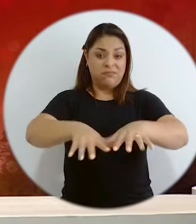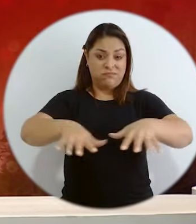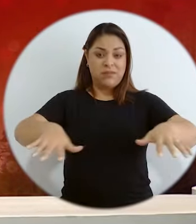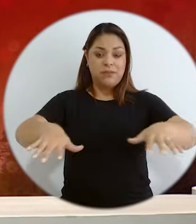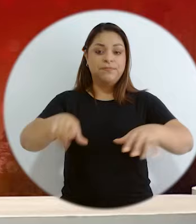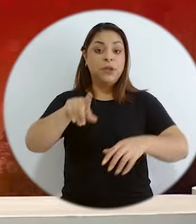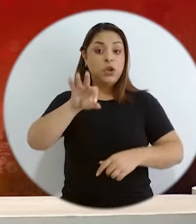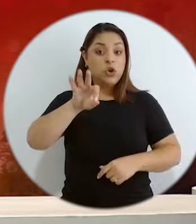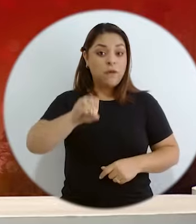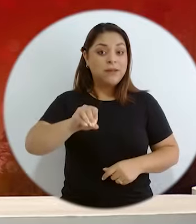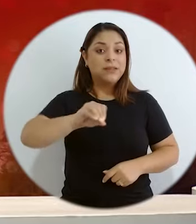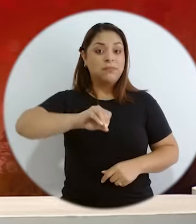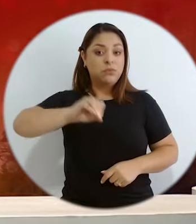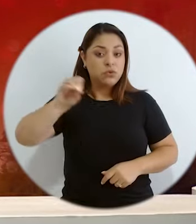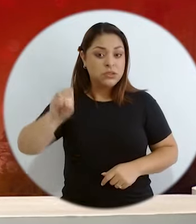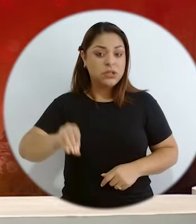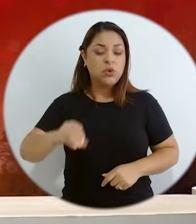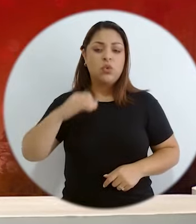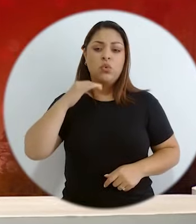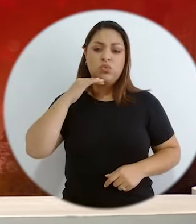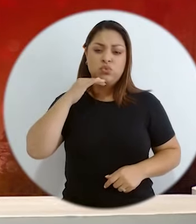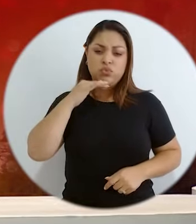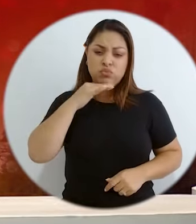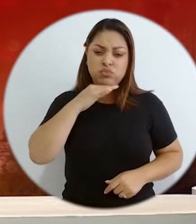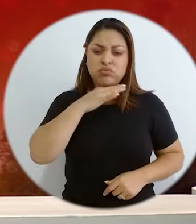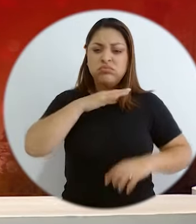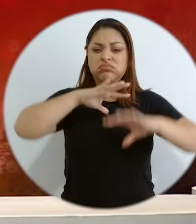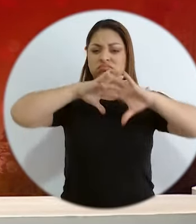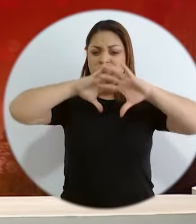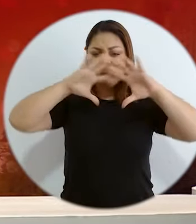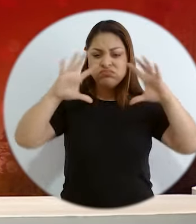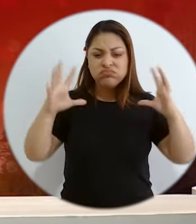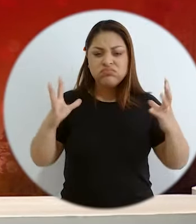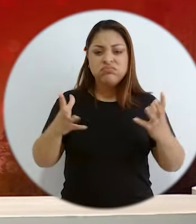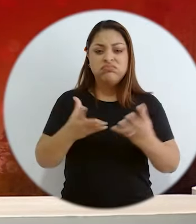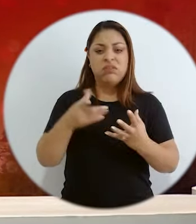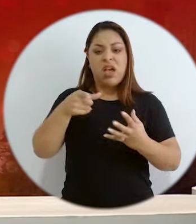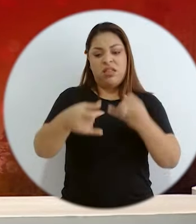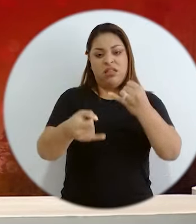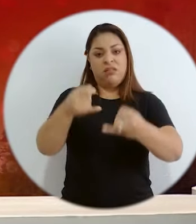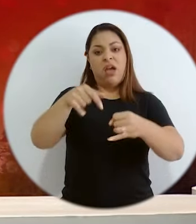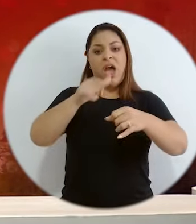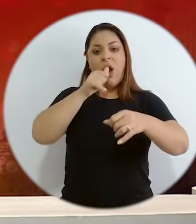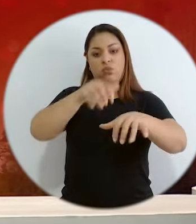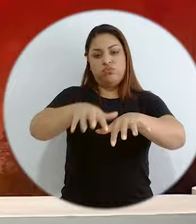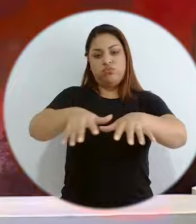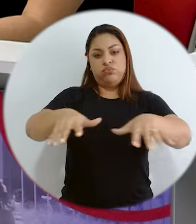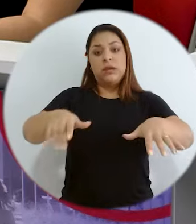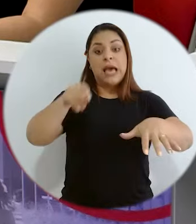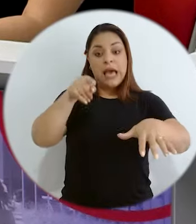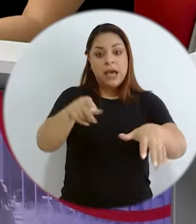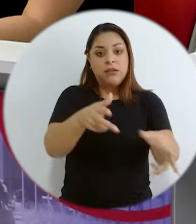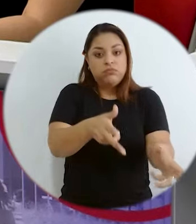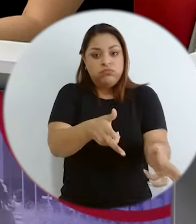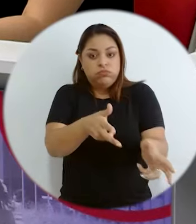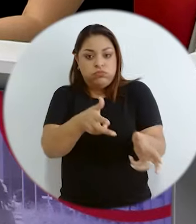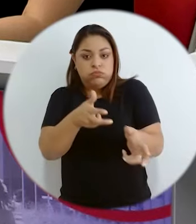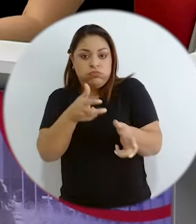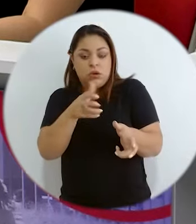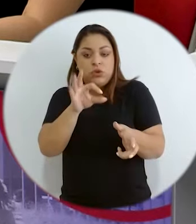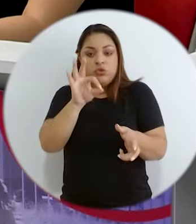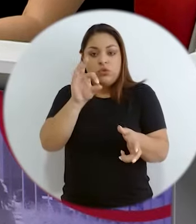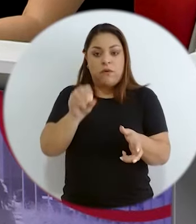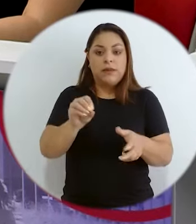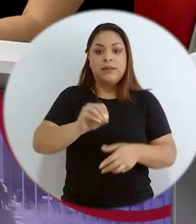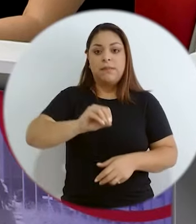90% de la contaminación continental llega a las zonas costeras, que es donde extraemos el 90%